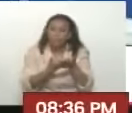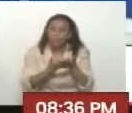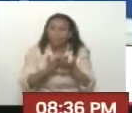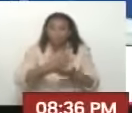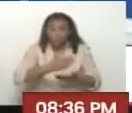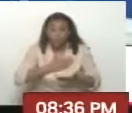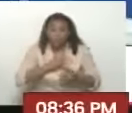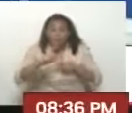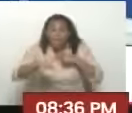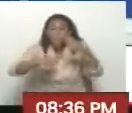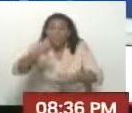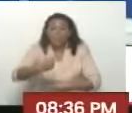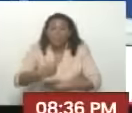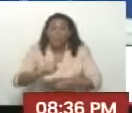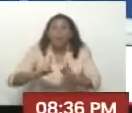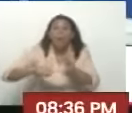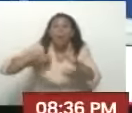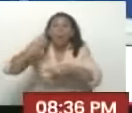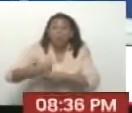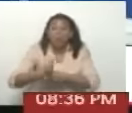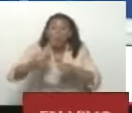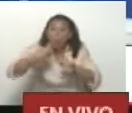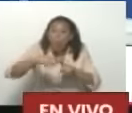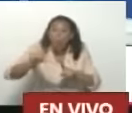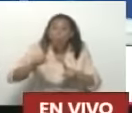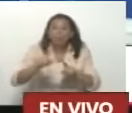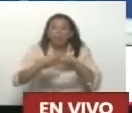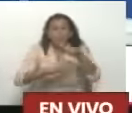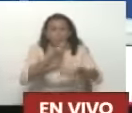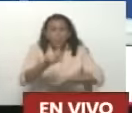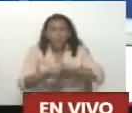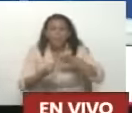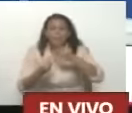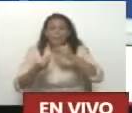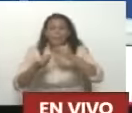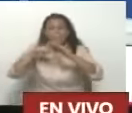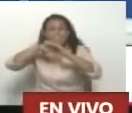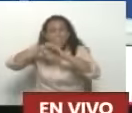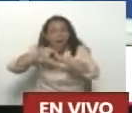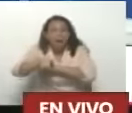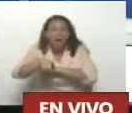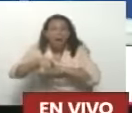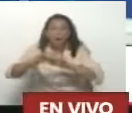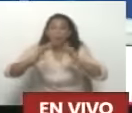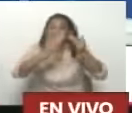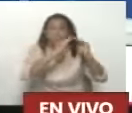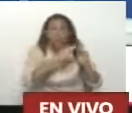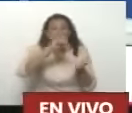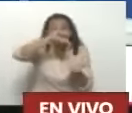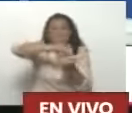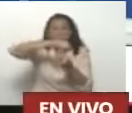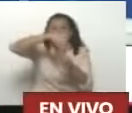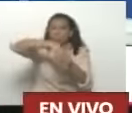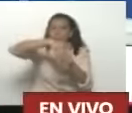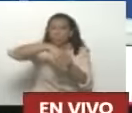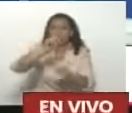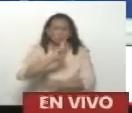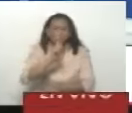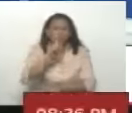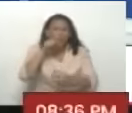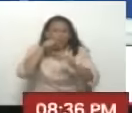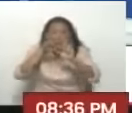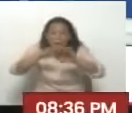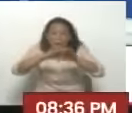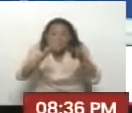Las próximas consultas Las haría Barrio adentro No las haría En los centros electorales Yo llevaría